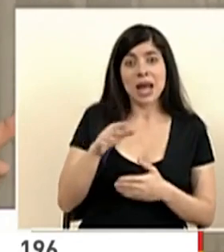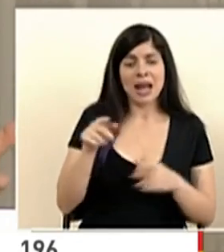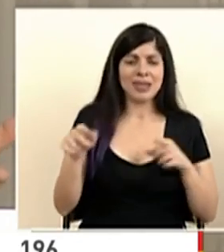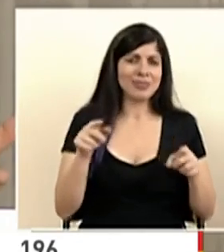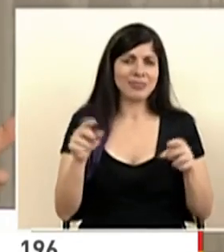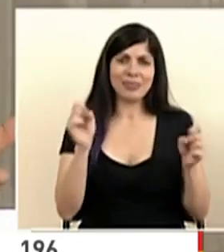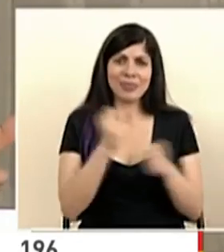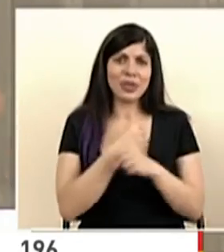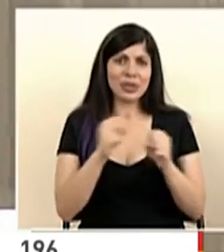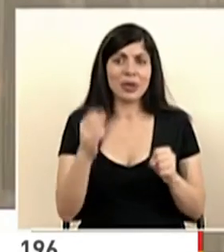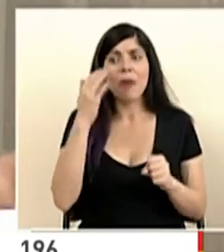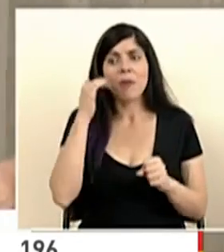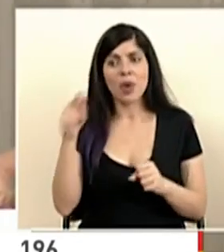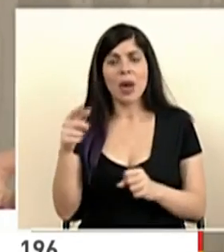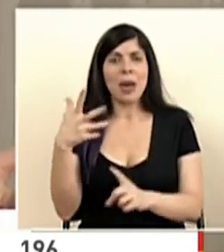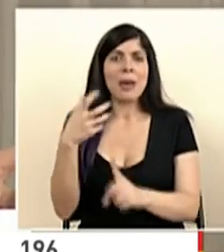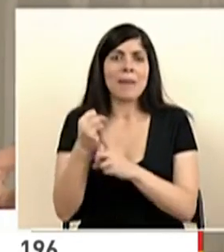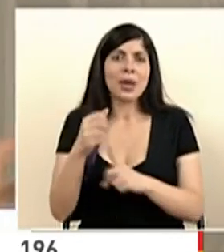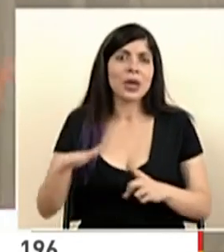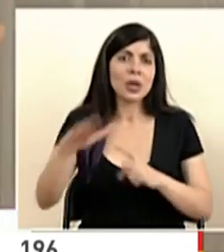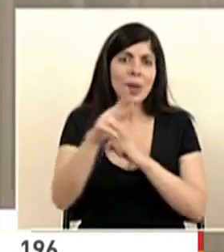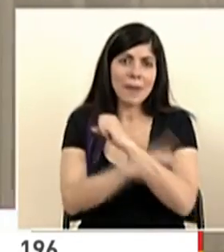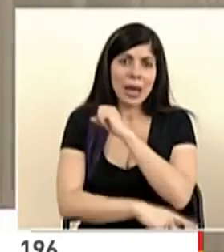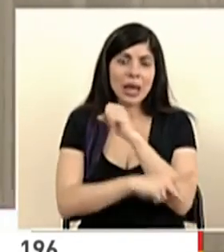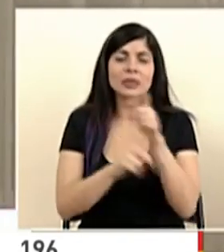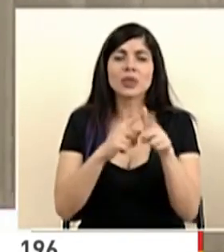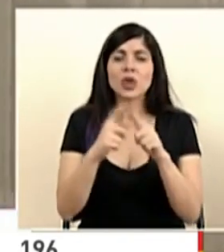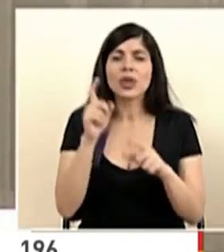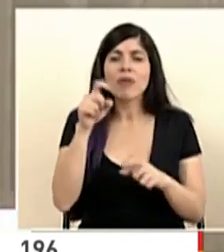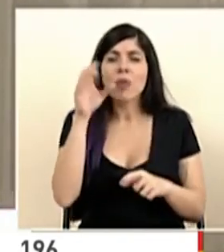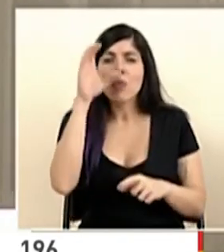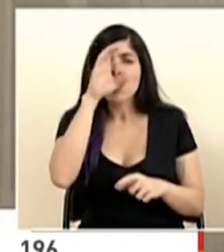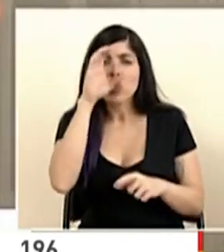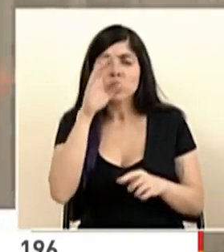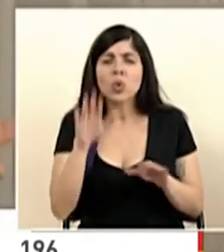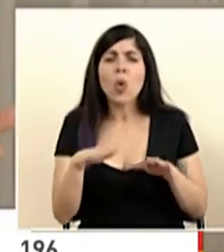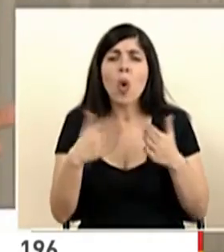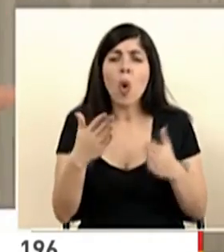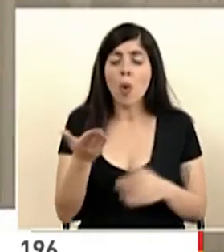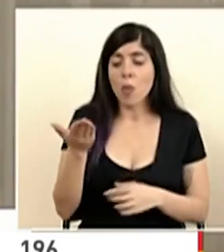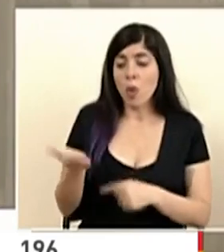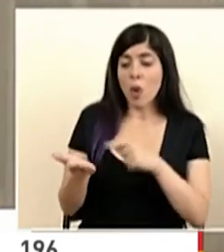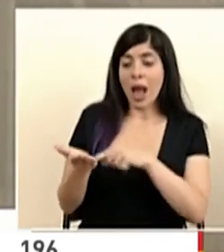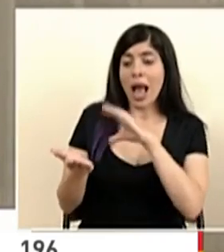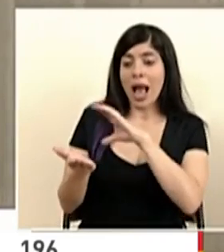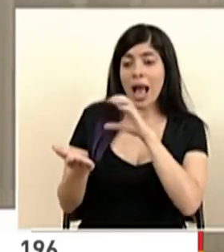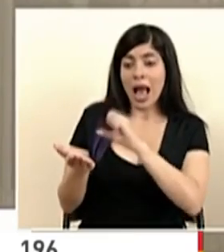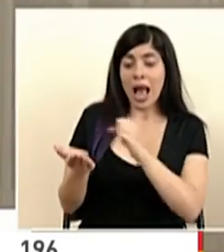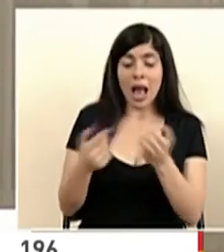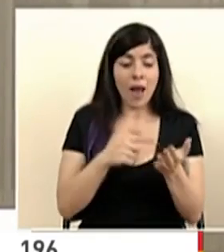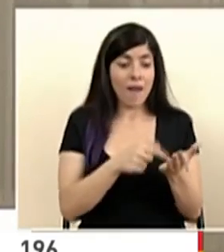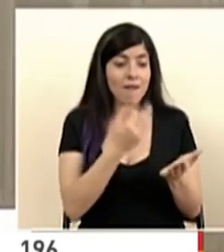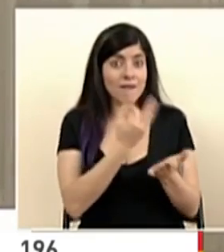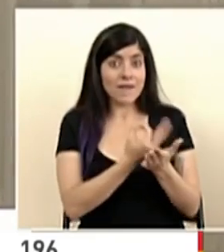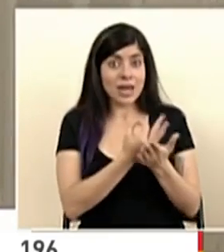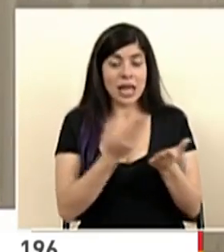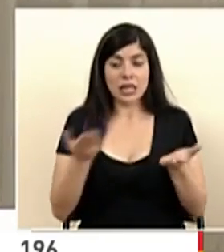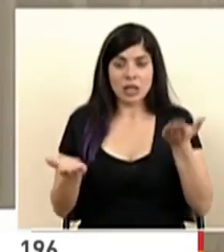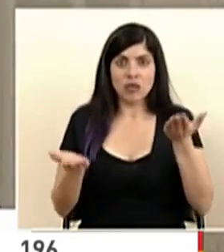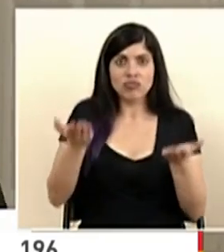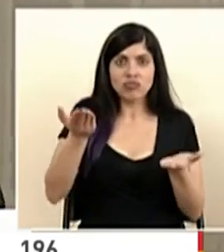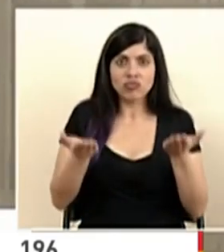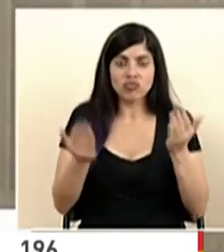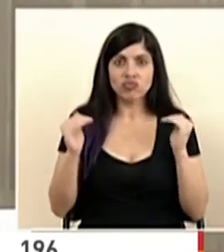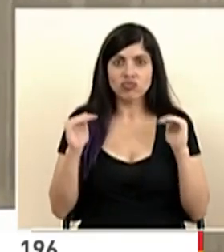porque eso afecta a todo el país. Necesitamos encontrar una fórmula en donde tanto la Caja como nuestra Hacienda Pública tenga solvencia